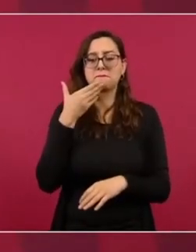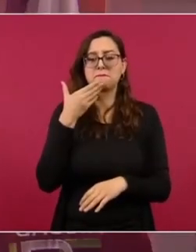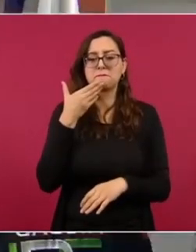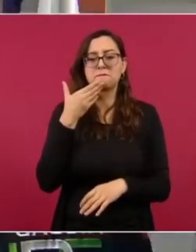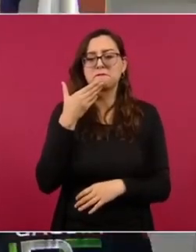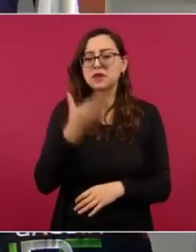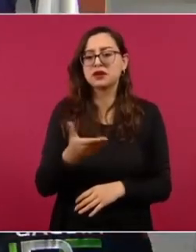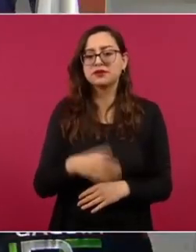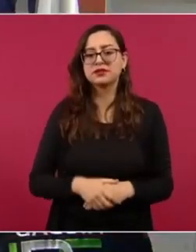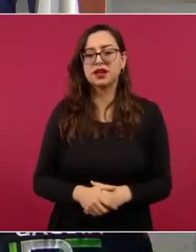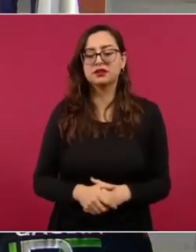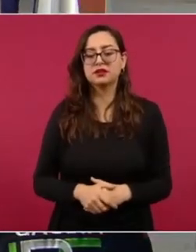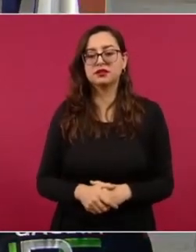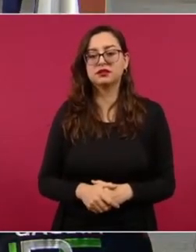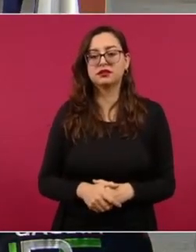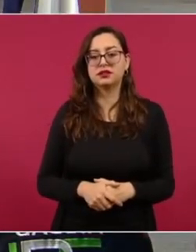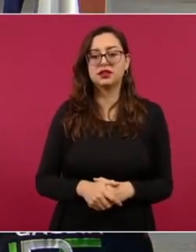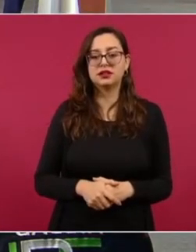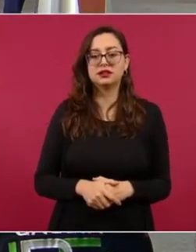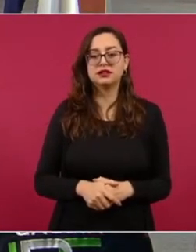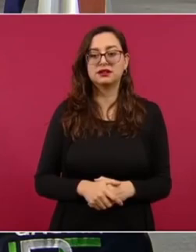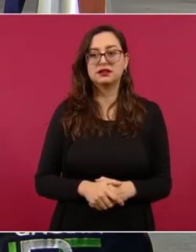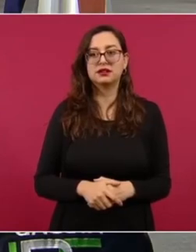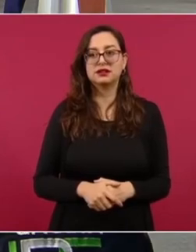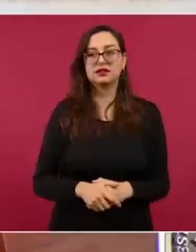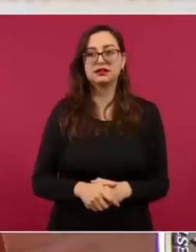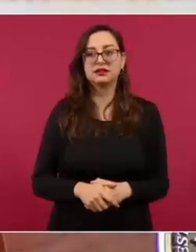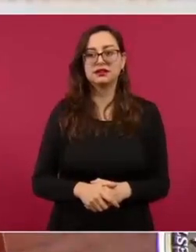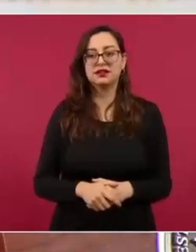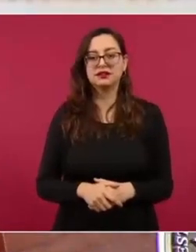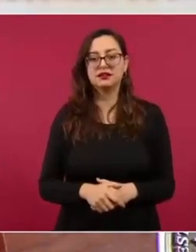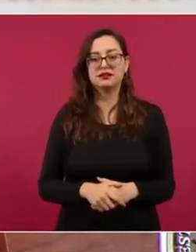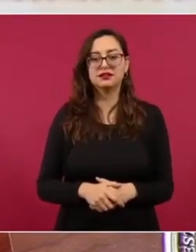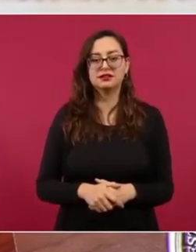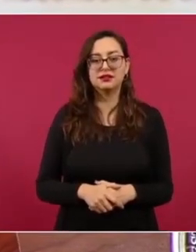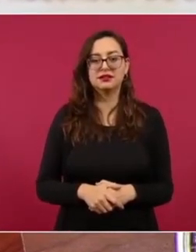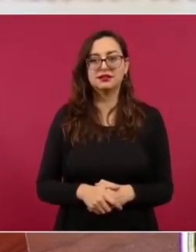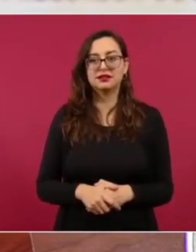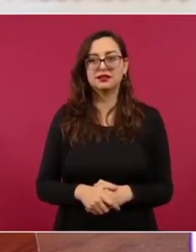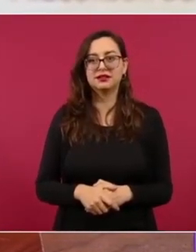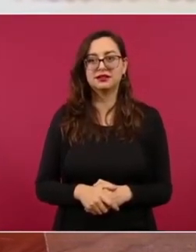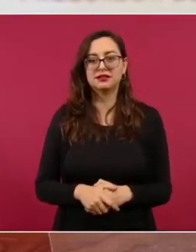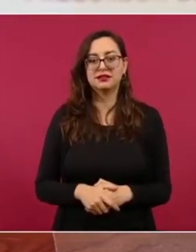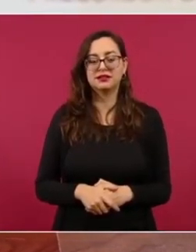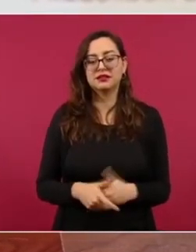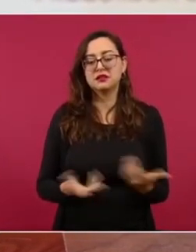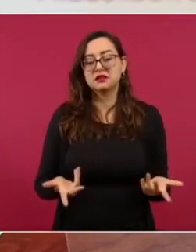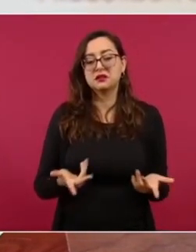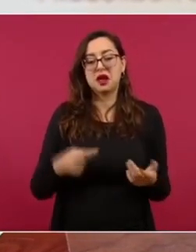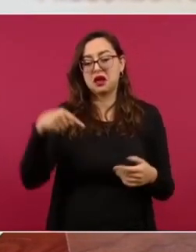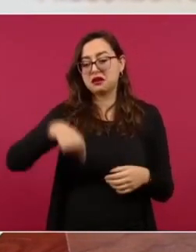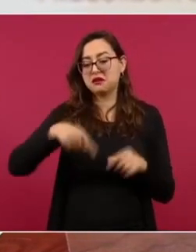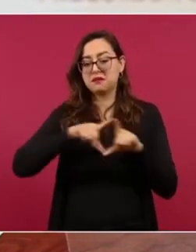también los conservadores de México y los